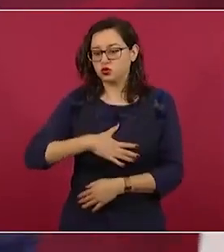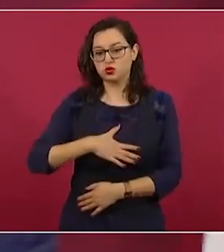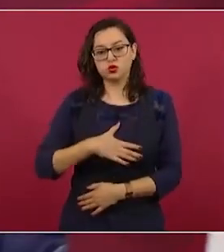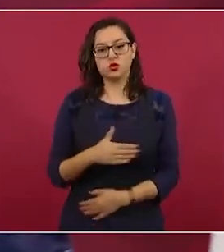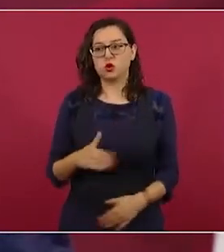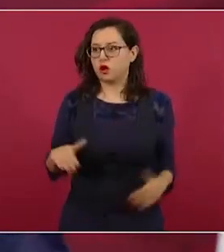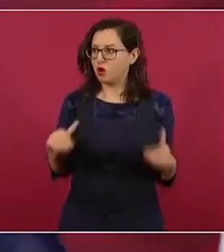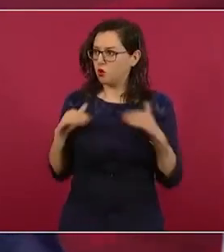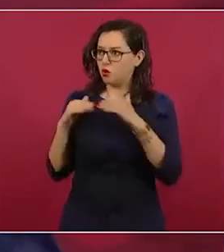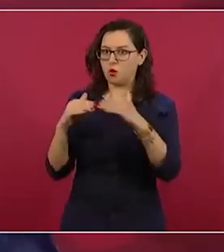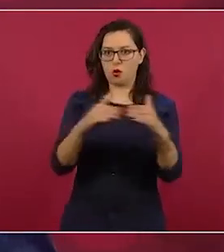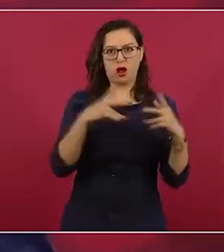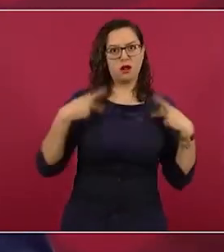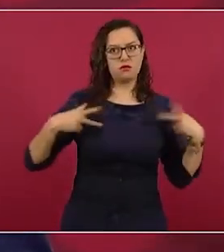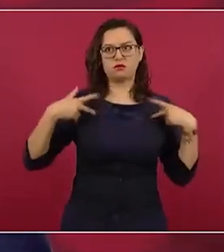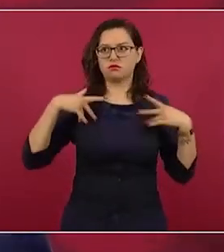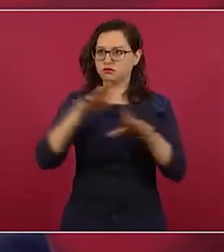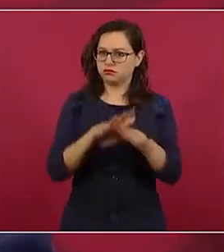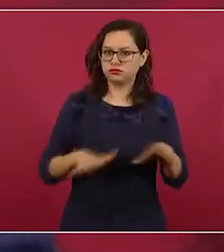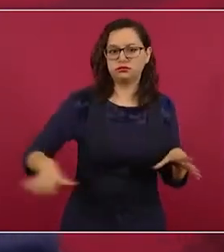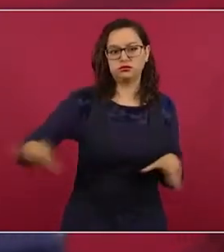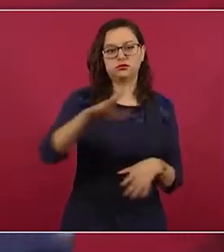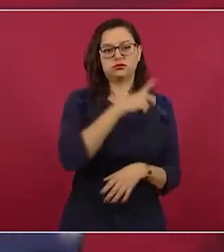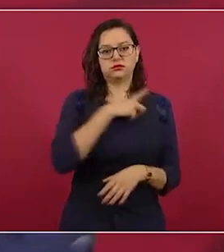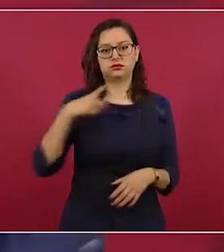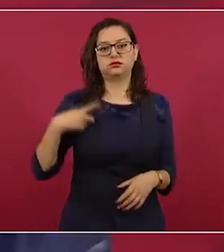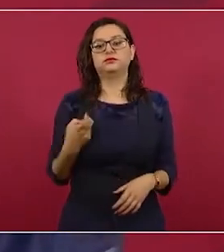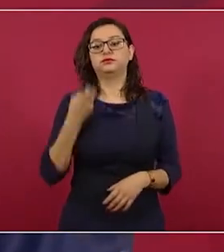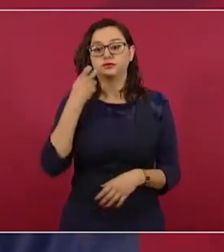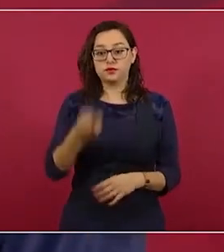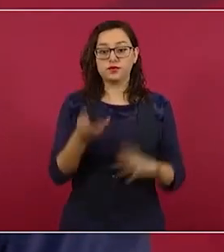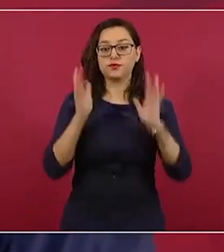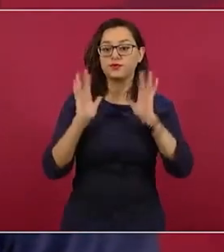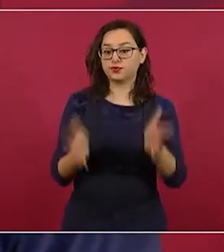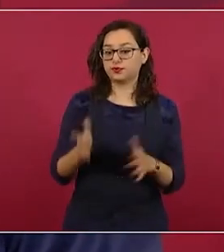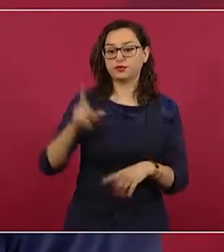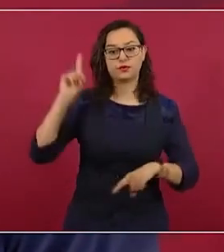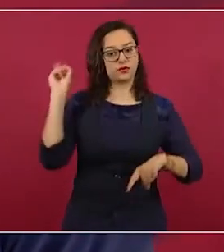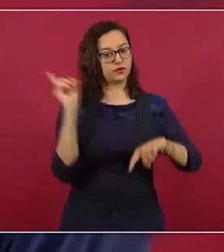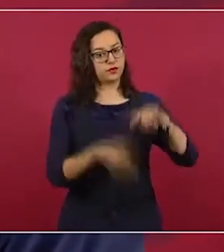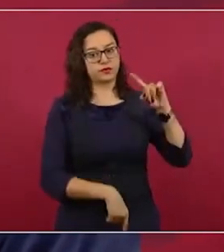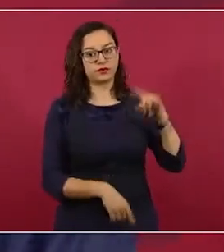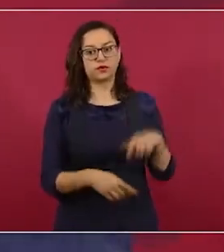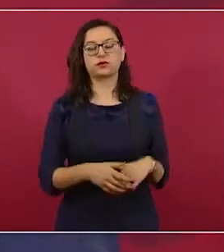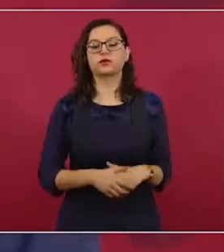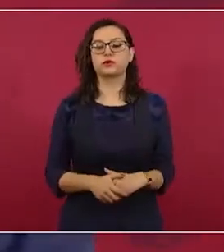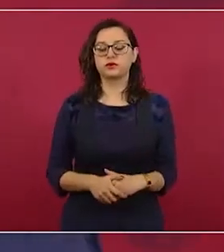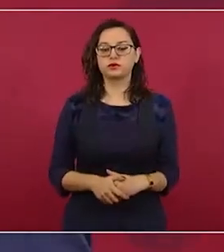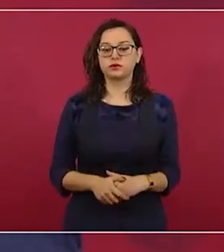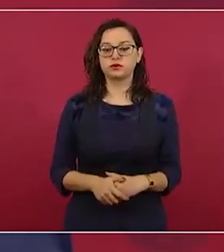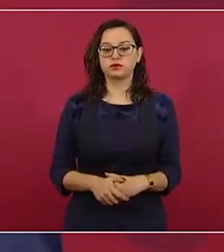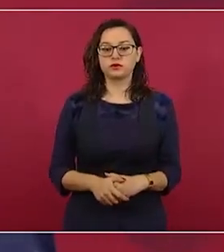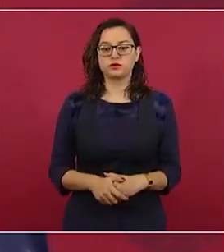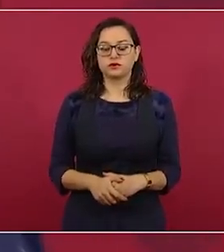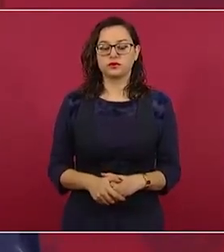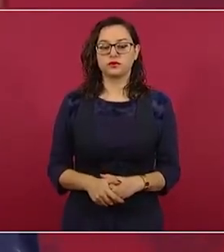la ley eléctrica. Se logró también,